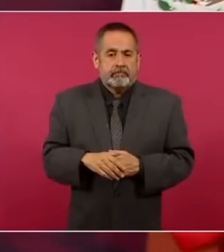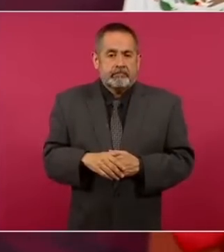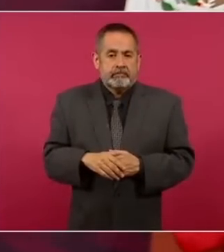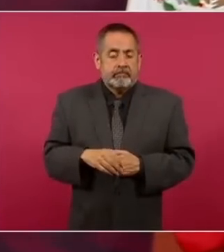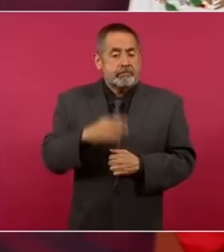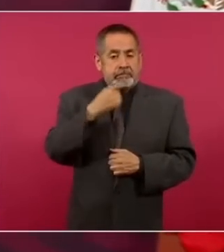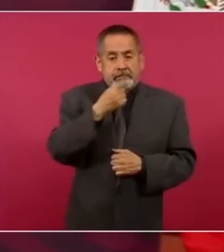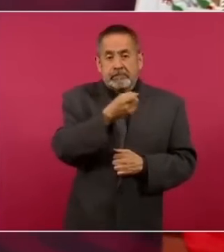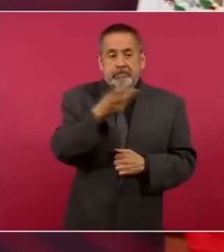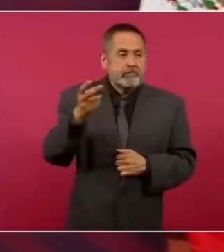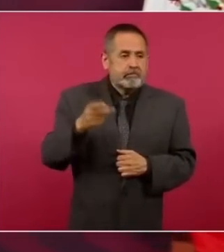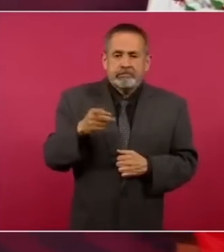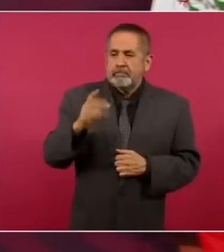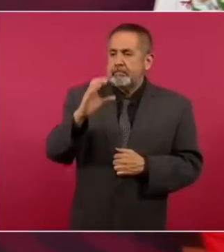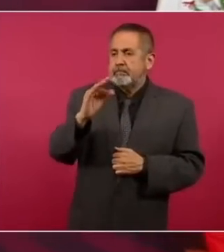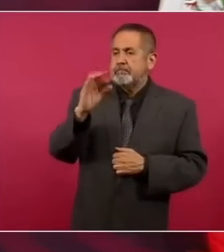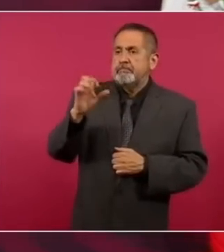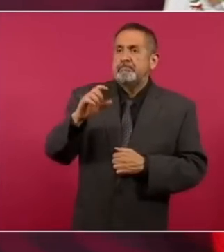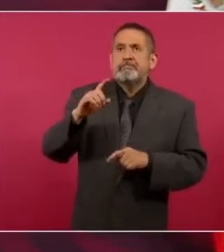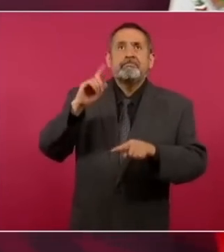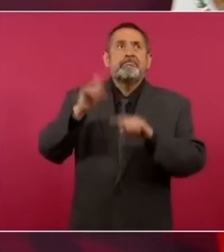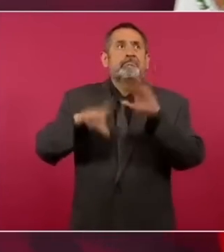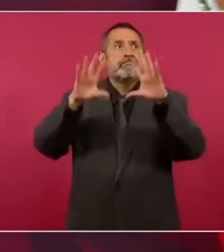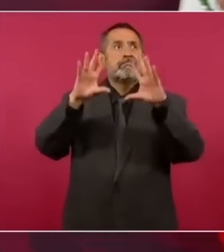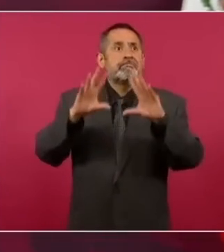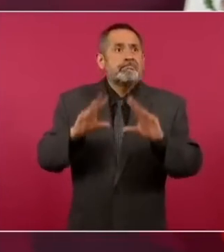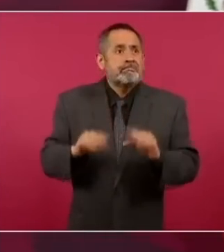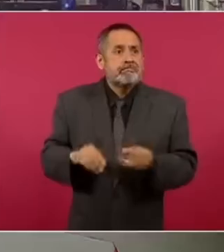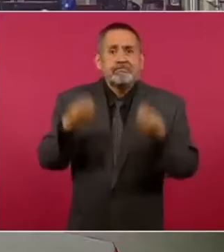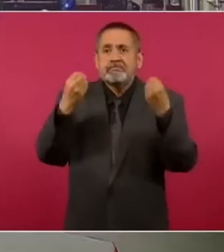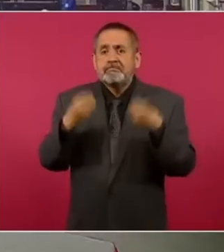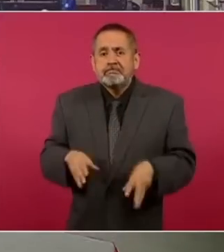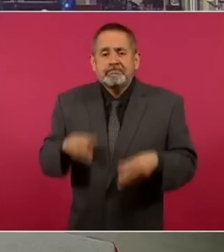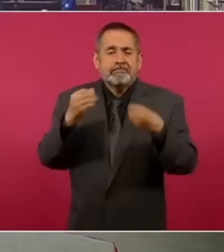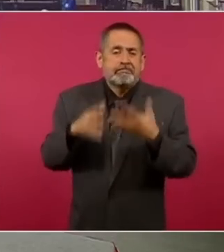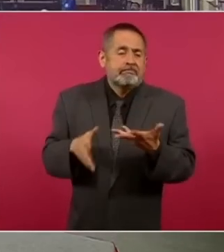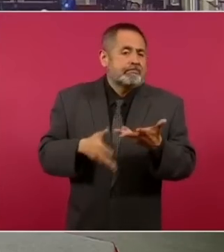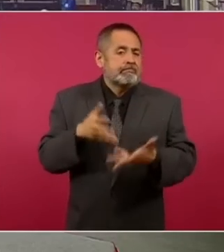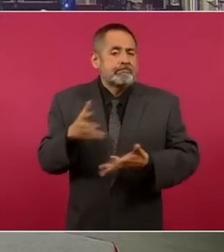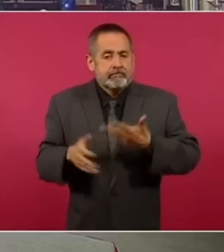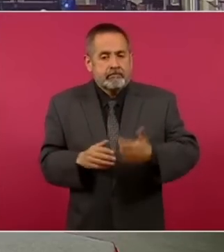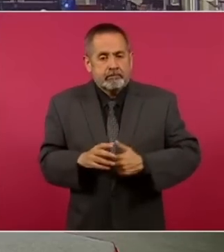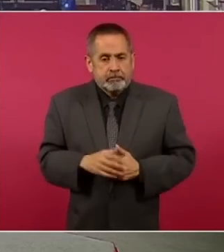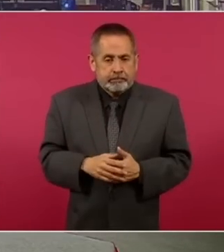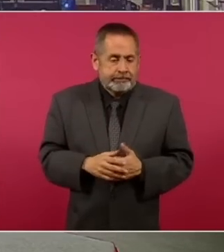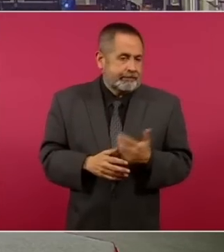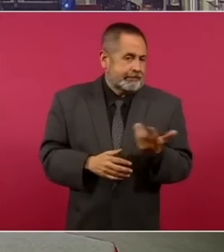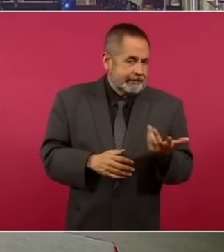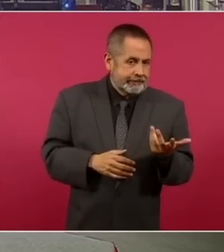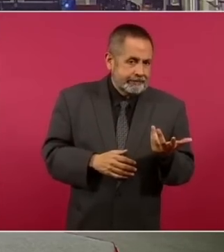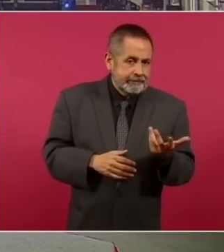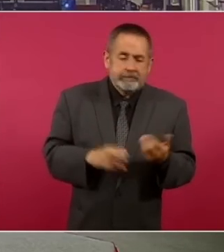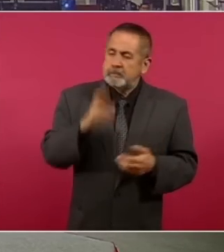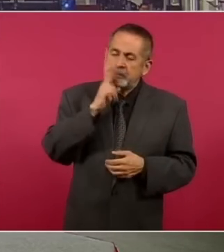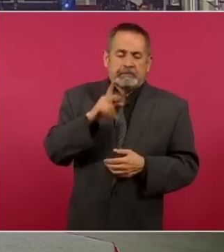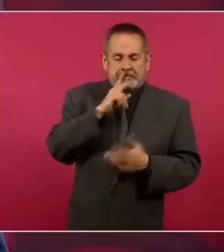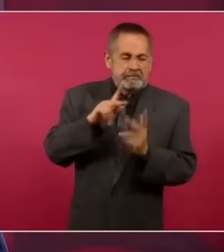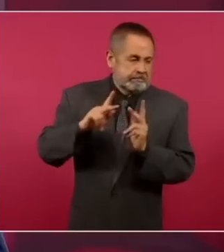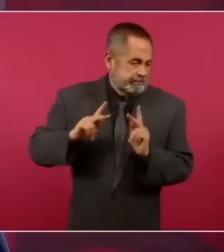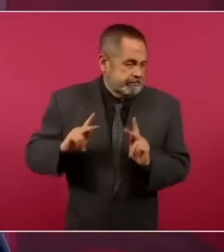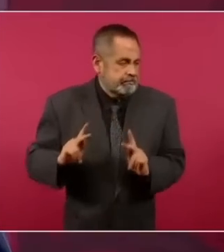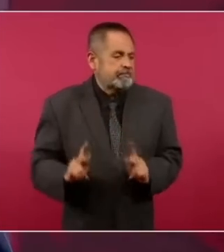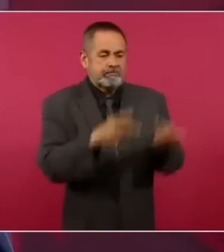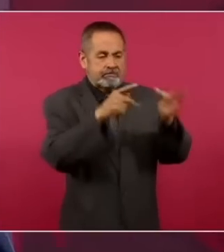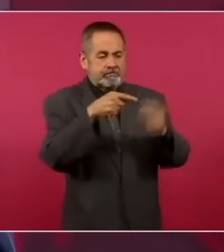Reportero le pregunta al presidente de México de cómo van los avances de la adquisición de la compra de las 13